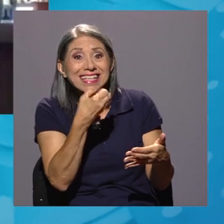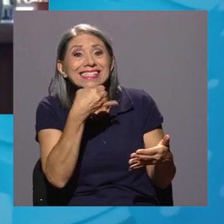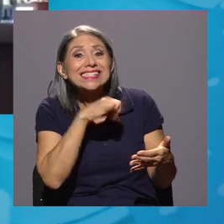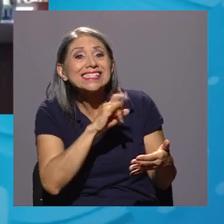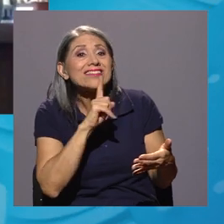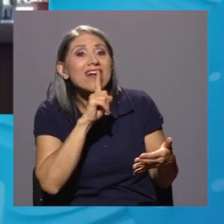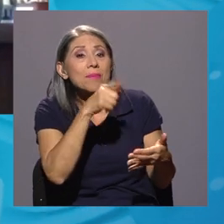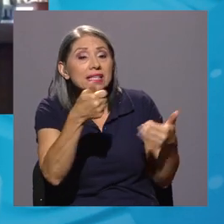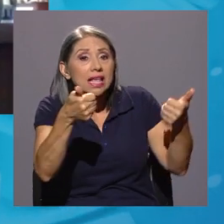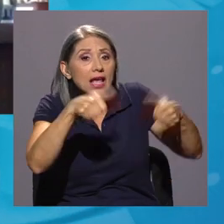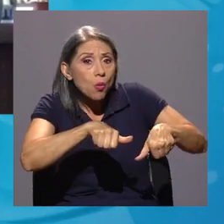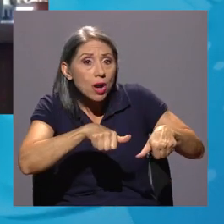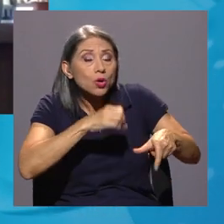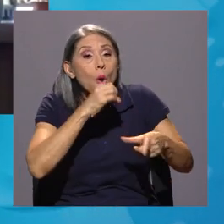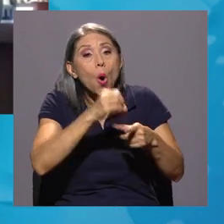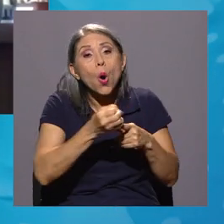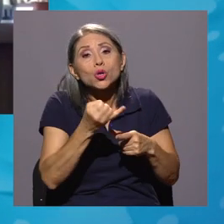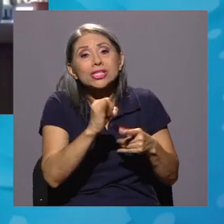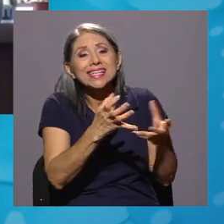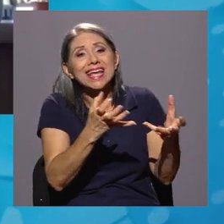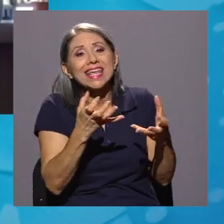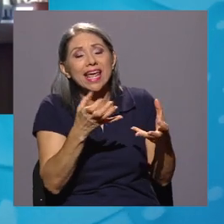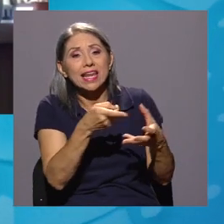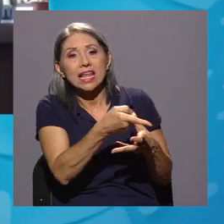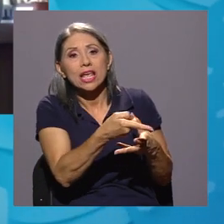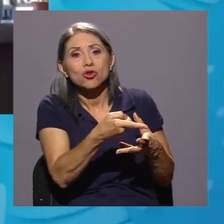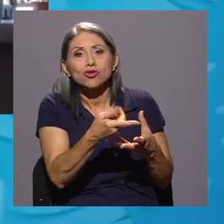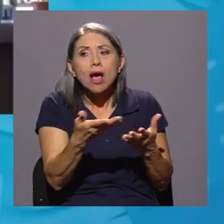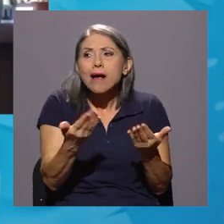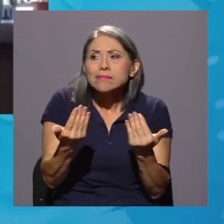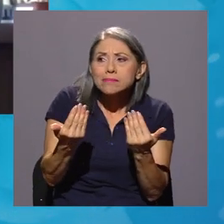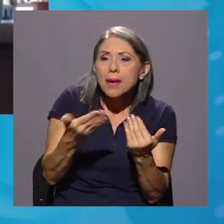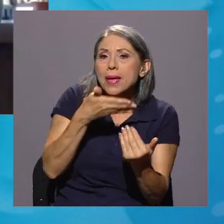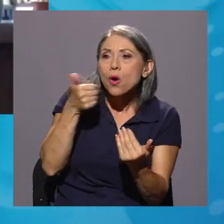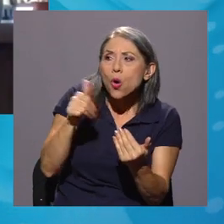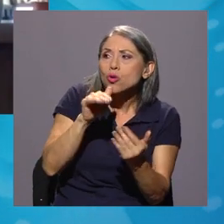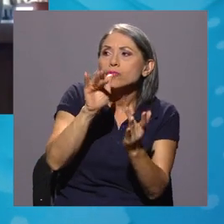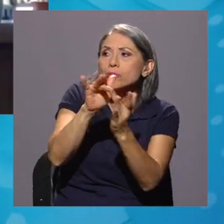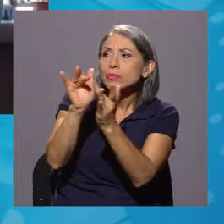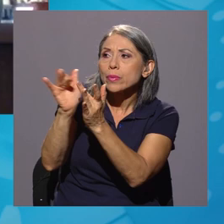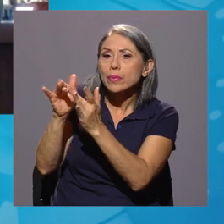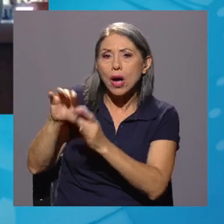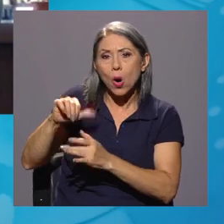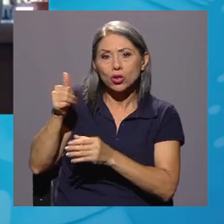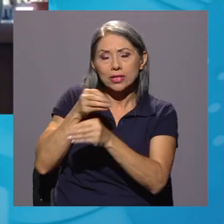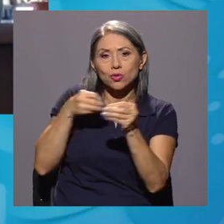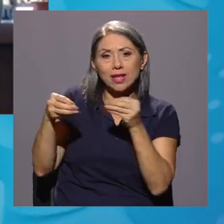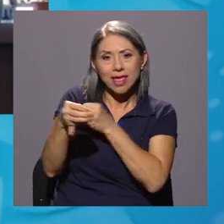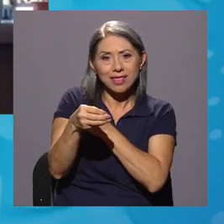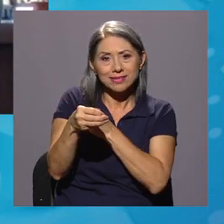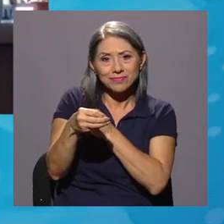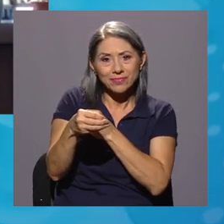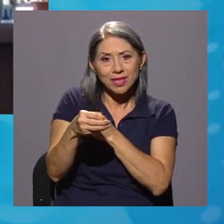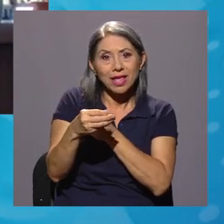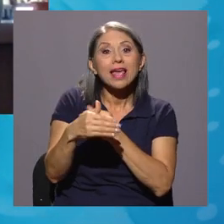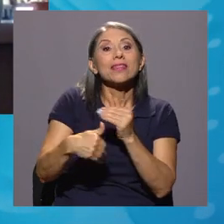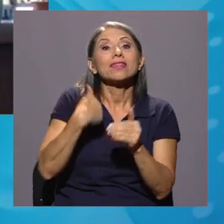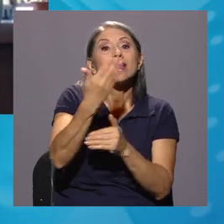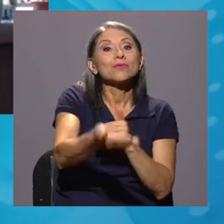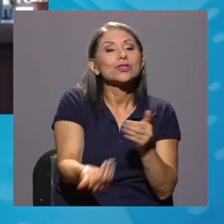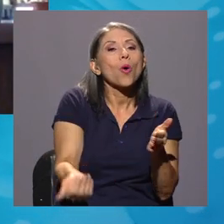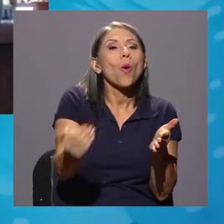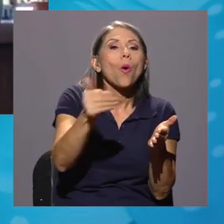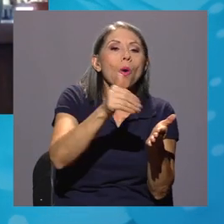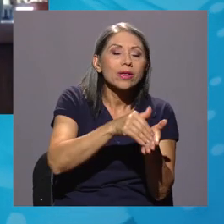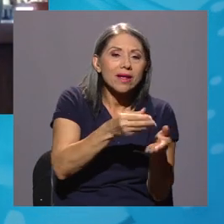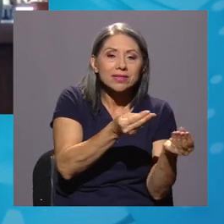esas consultas o si quieren que sumar otros criterios de otras unidades. Luego entonces se vuelve a llevar